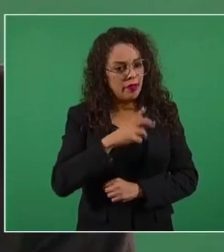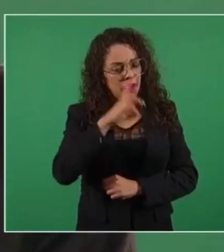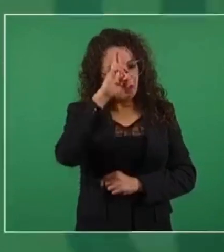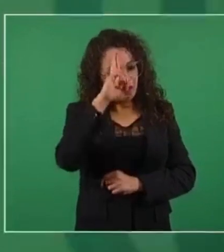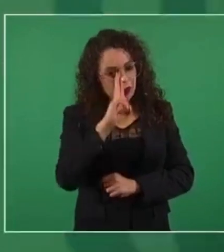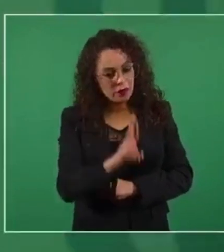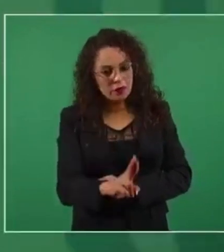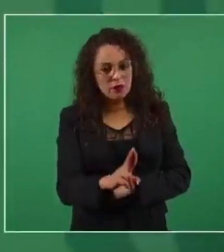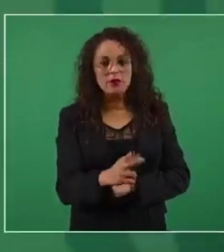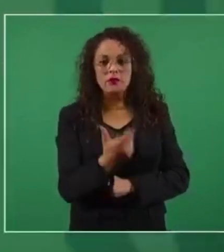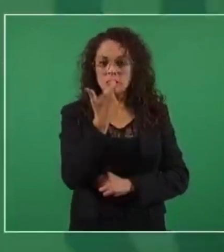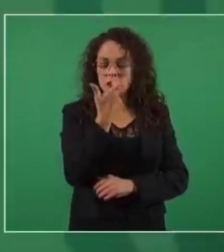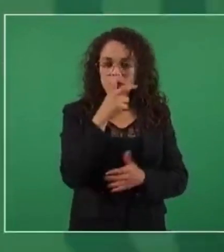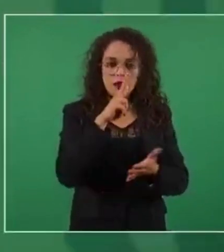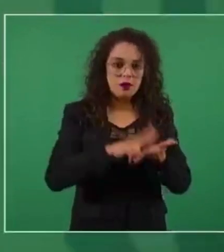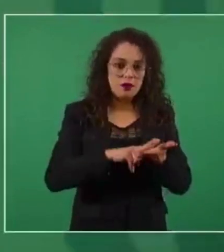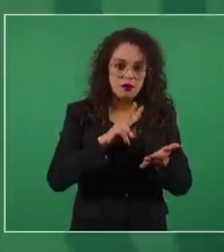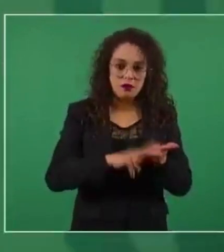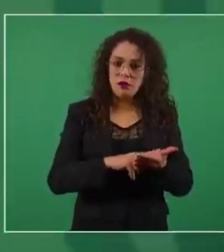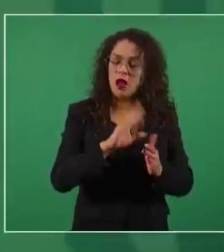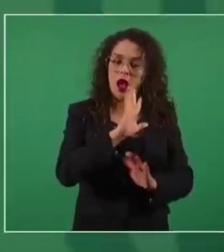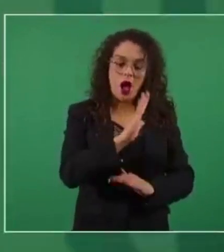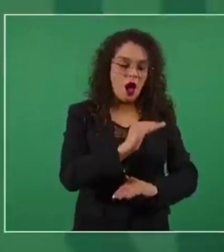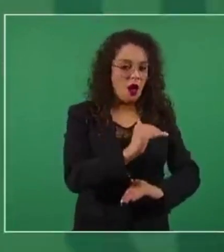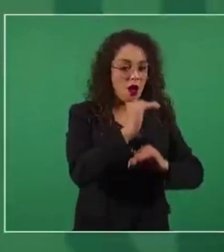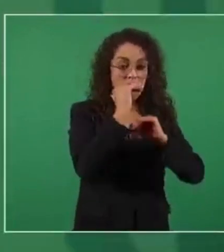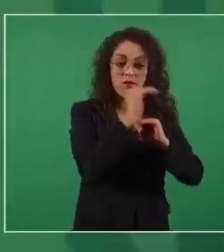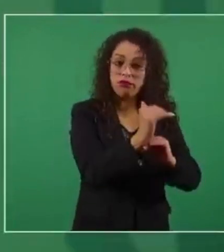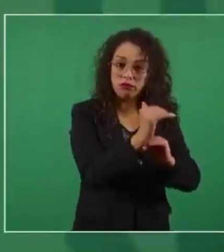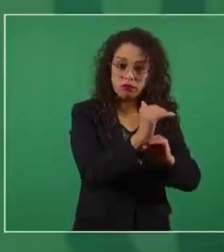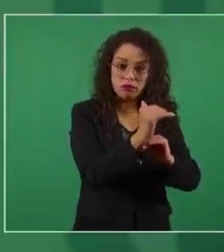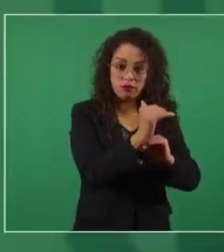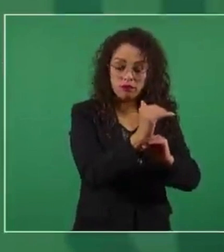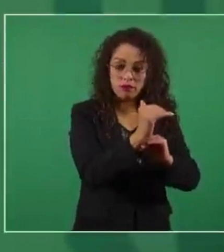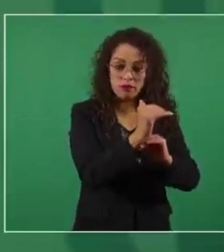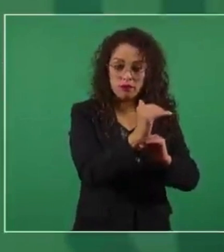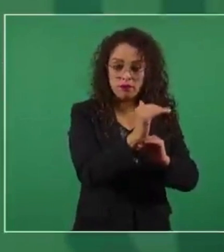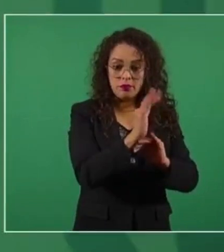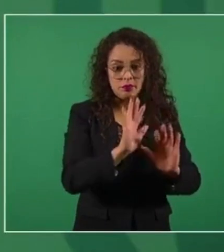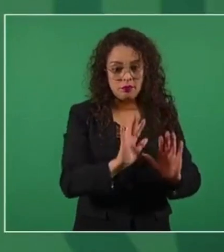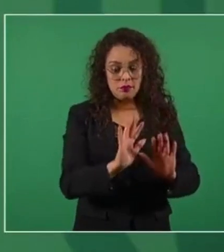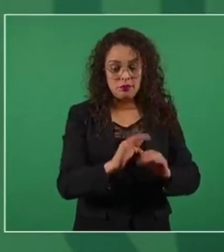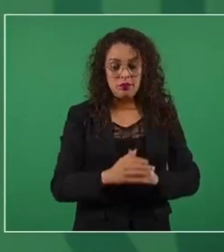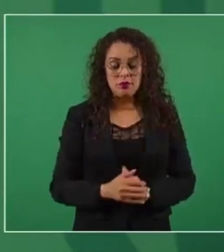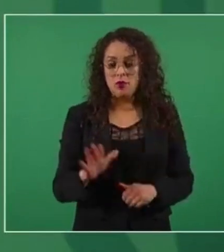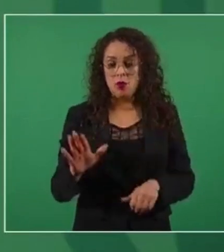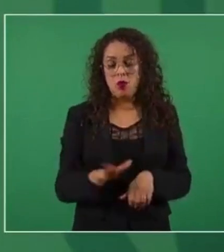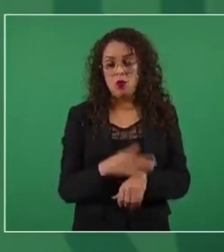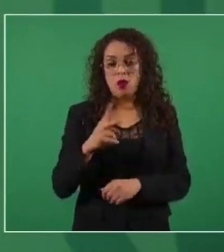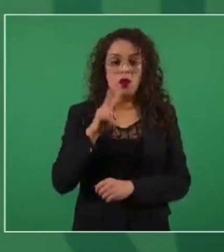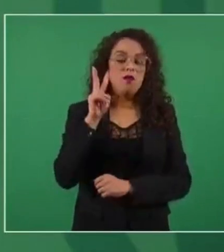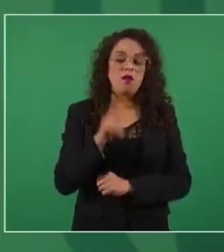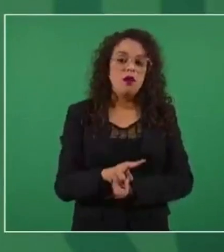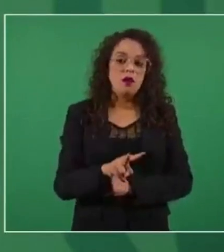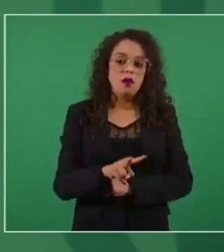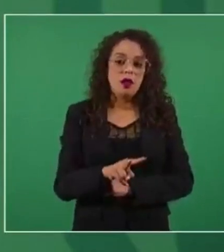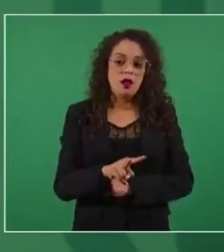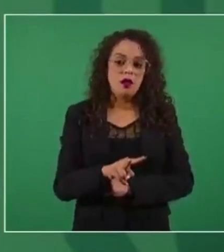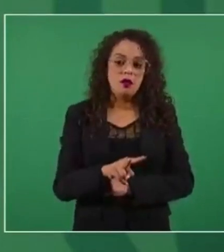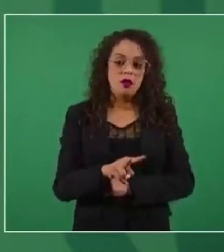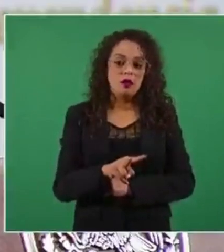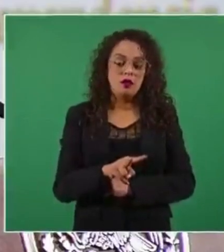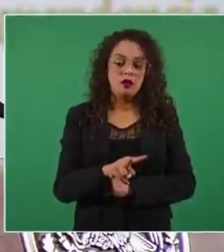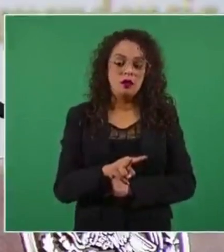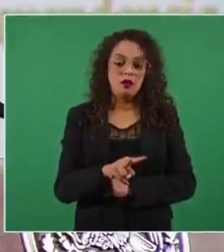un precio máximo, porque no estaba bien el